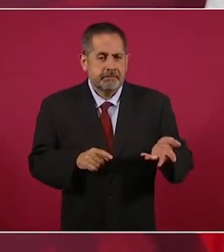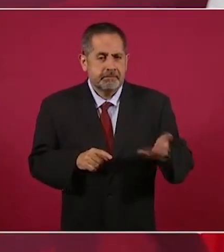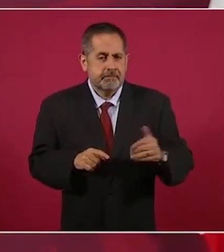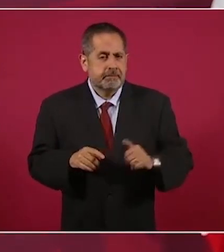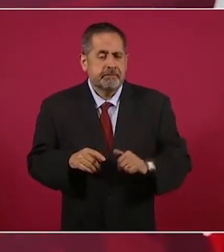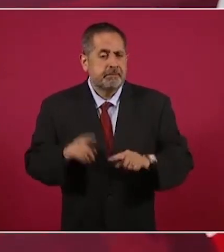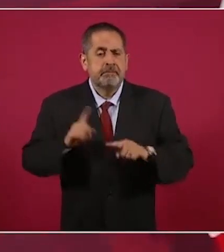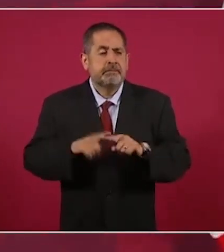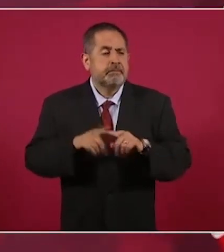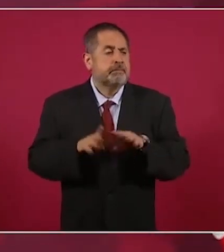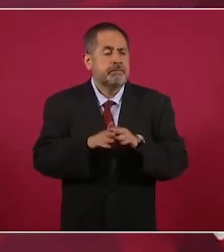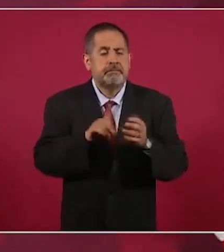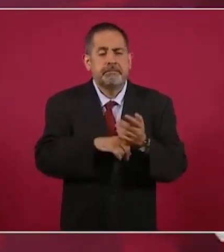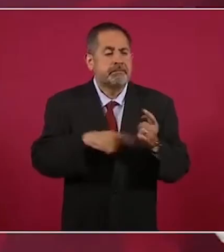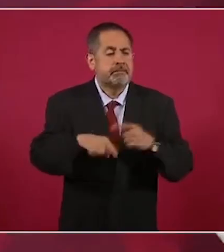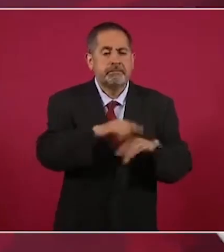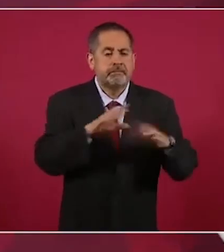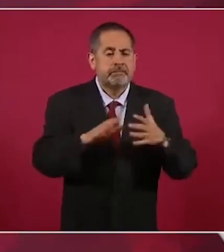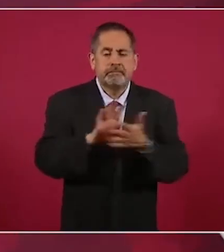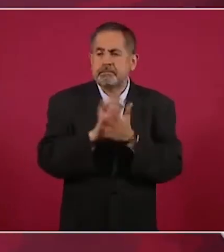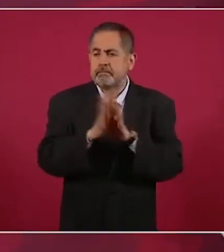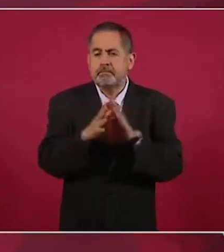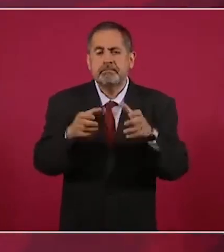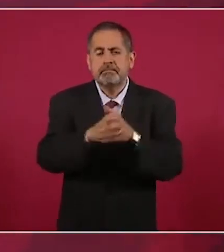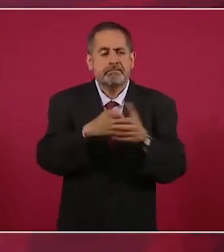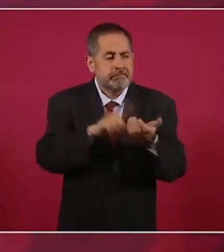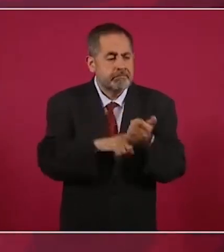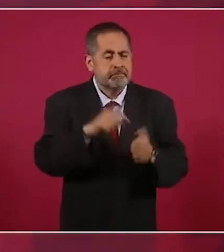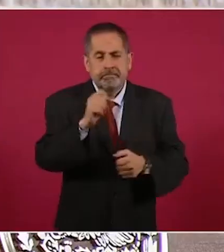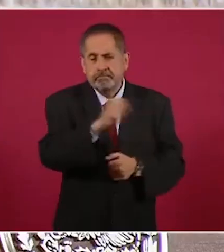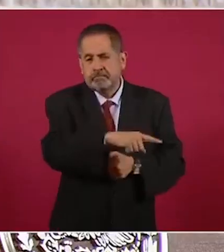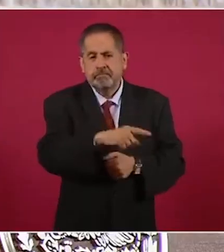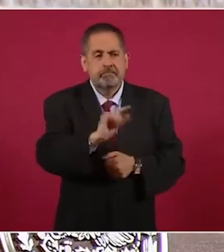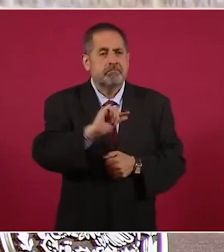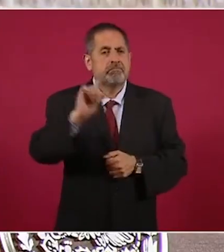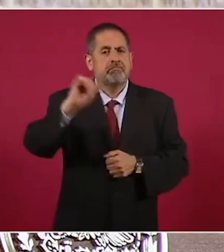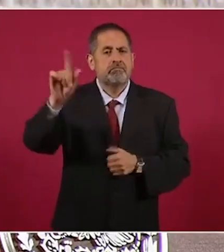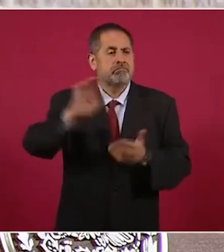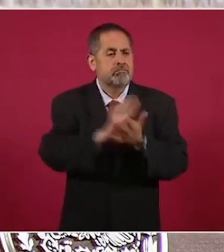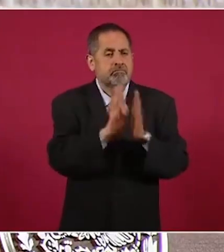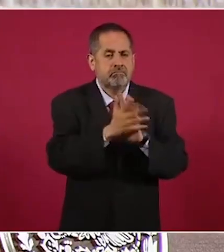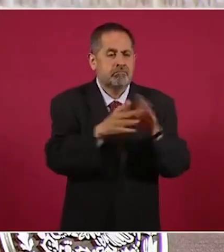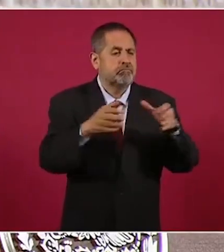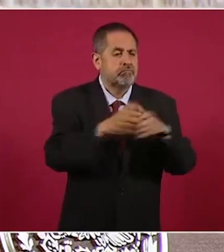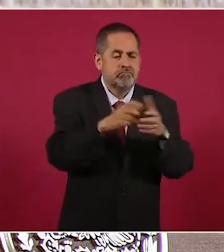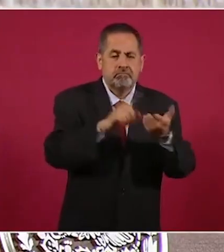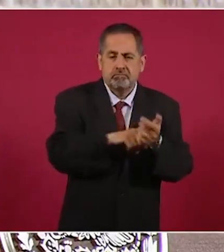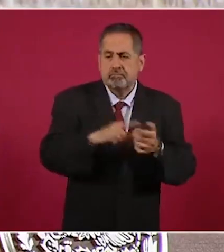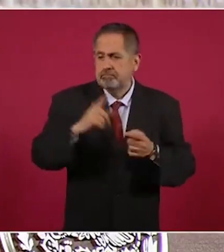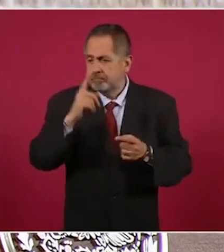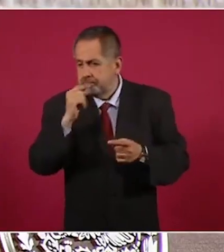por complicidad de autoridades con delincuencia.